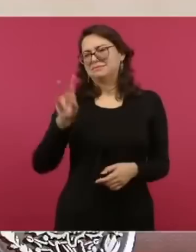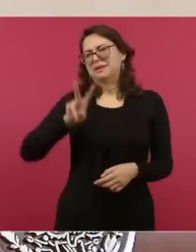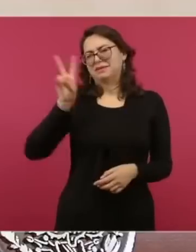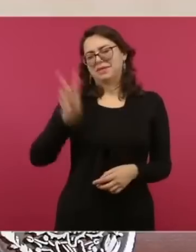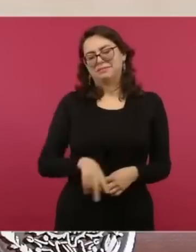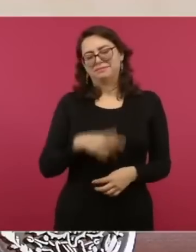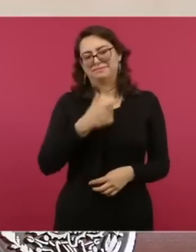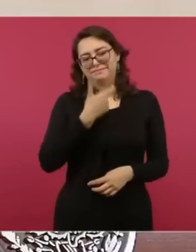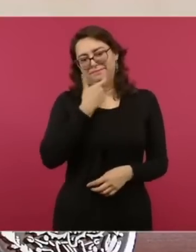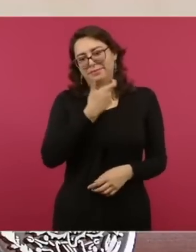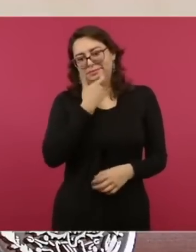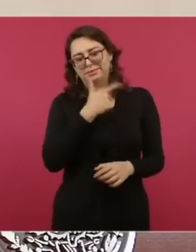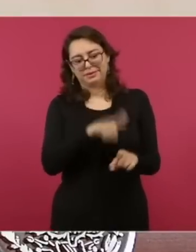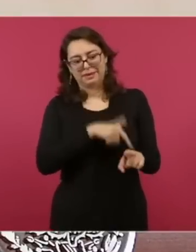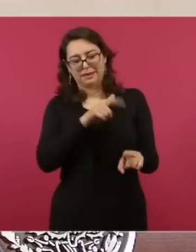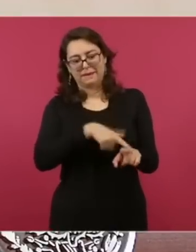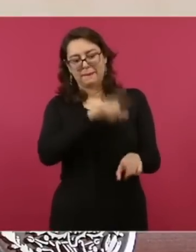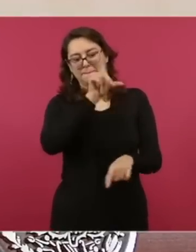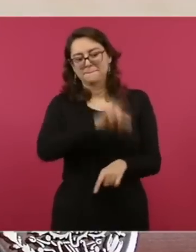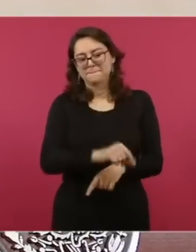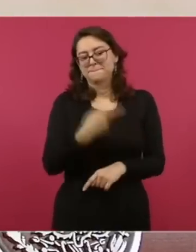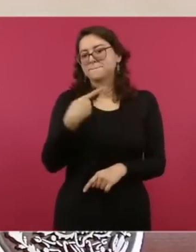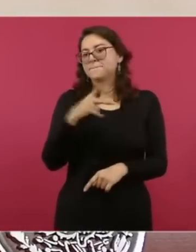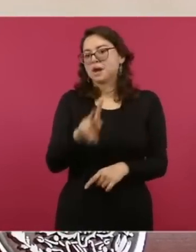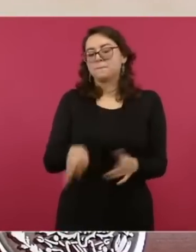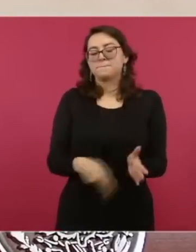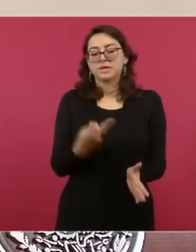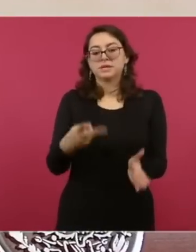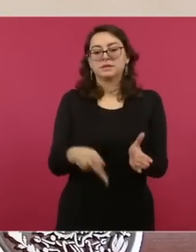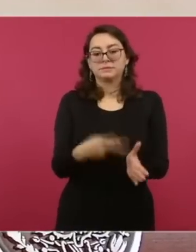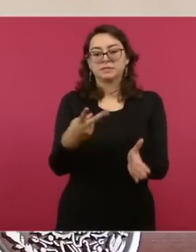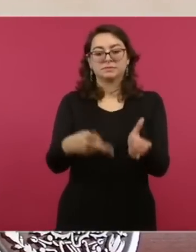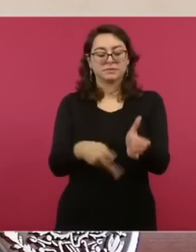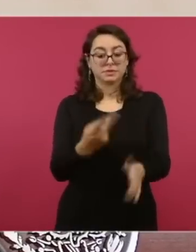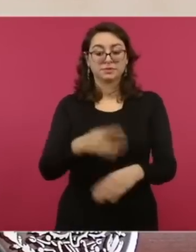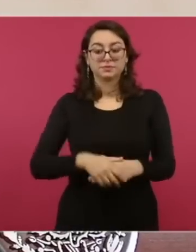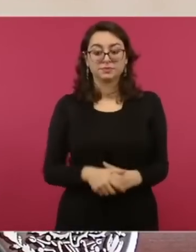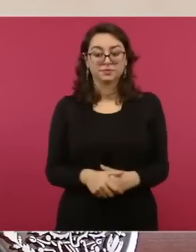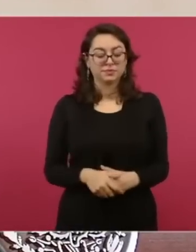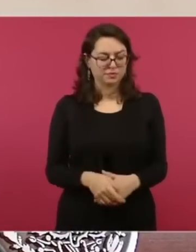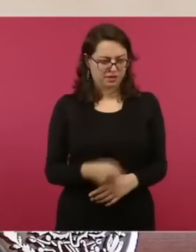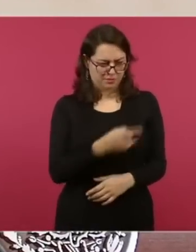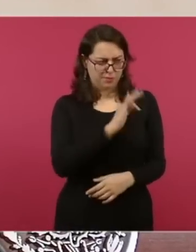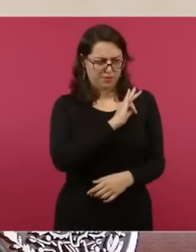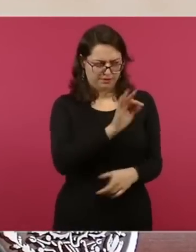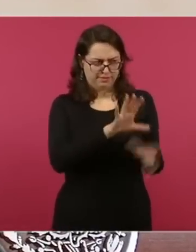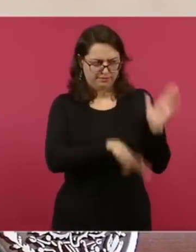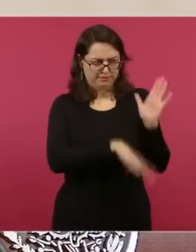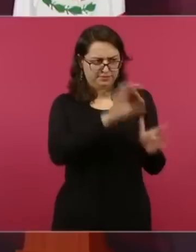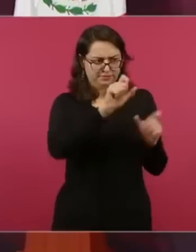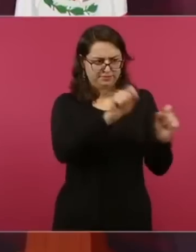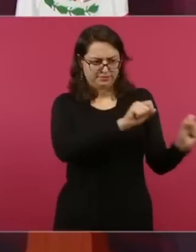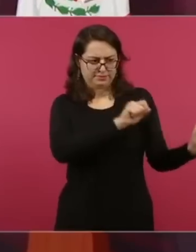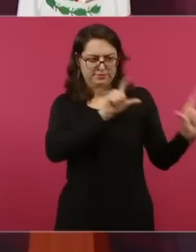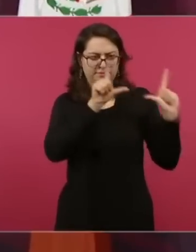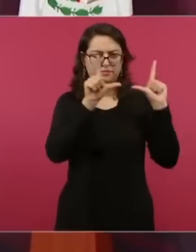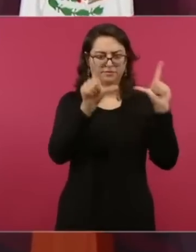¿No lo tendrás? Sí, sí lo tengo. nada más para que quienes